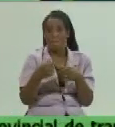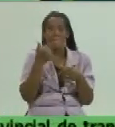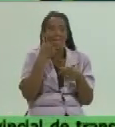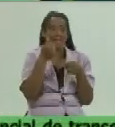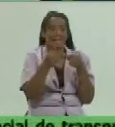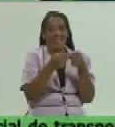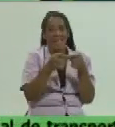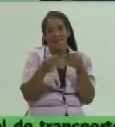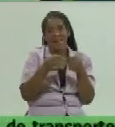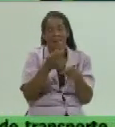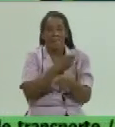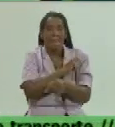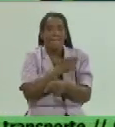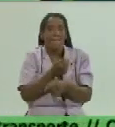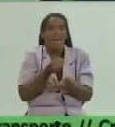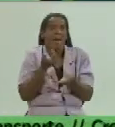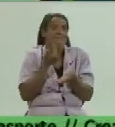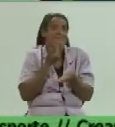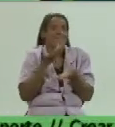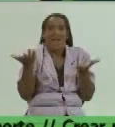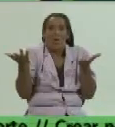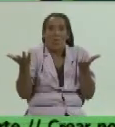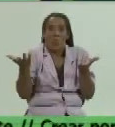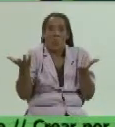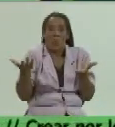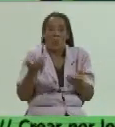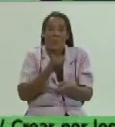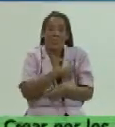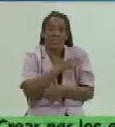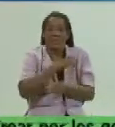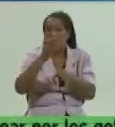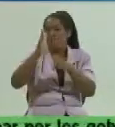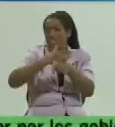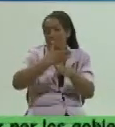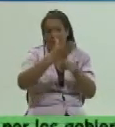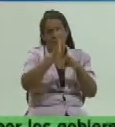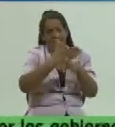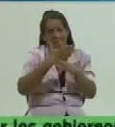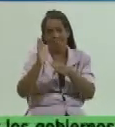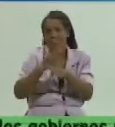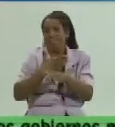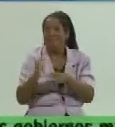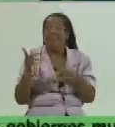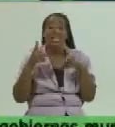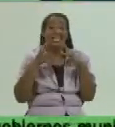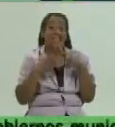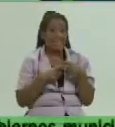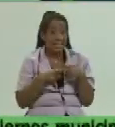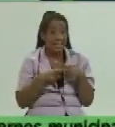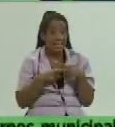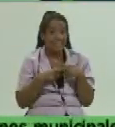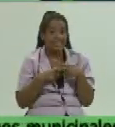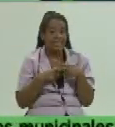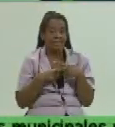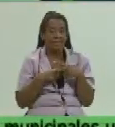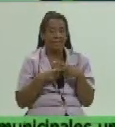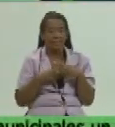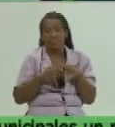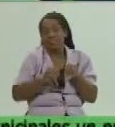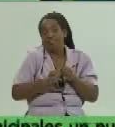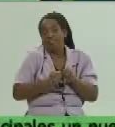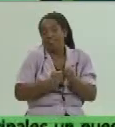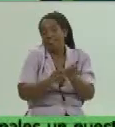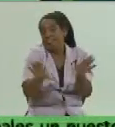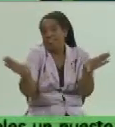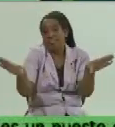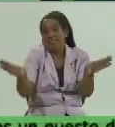y llegarán más frescos eso es algo que y la variedad correcto y se generarán también nuevas